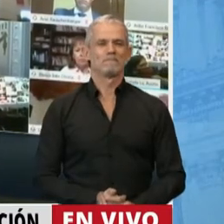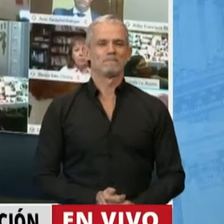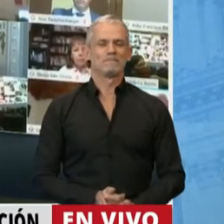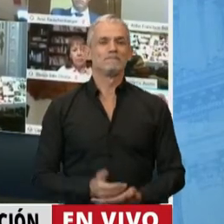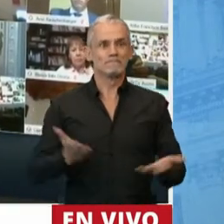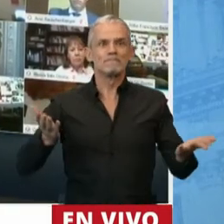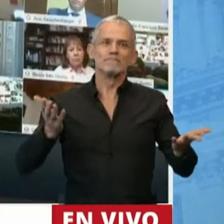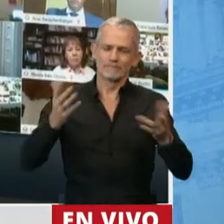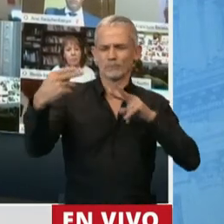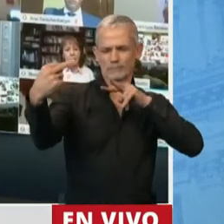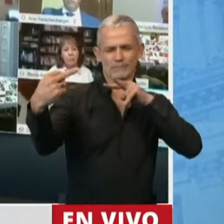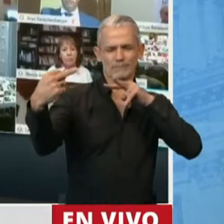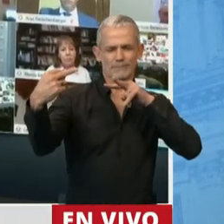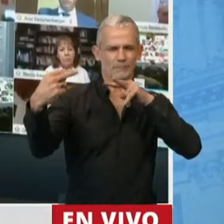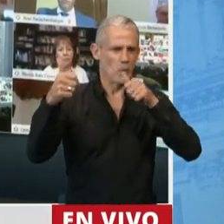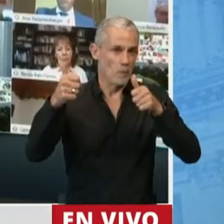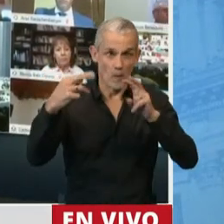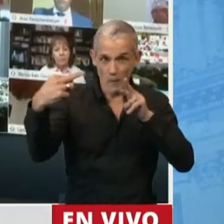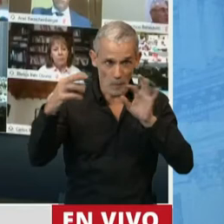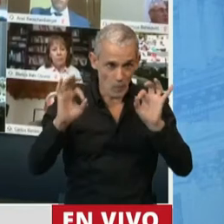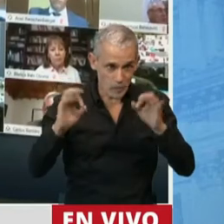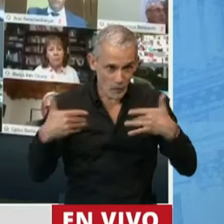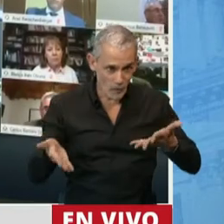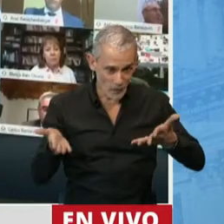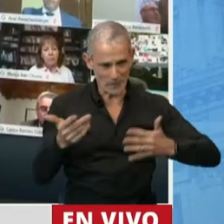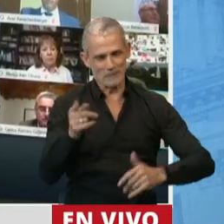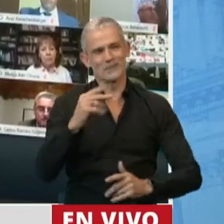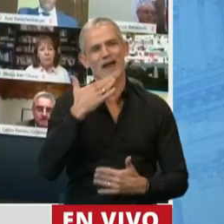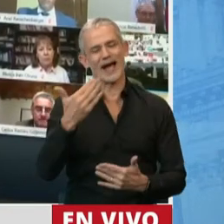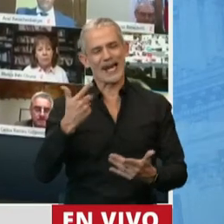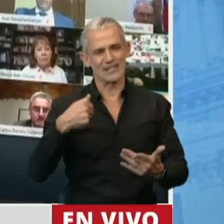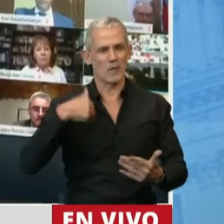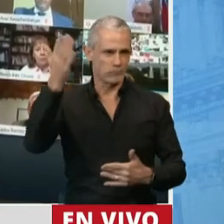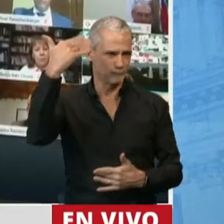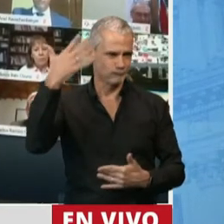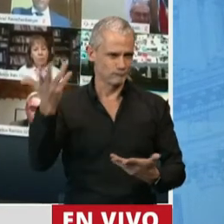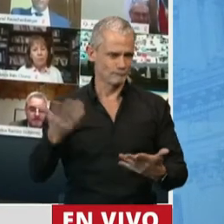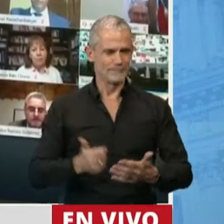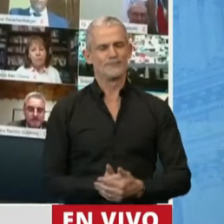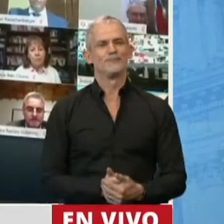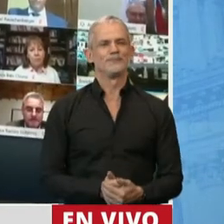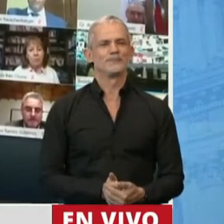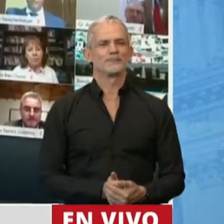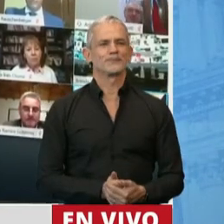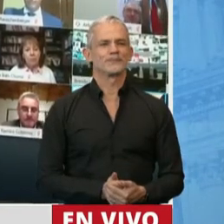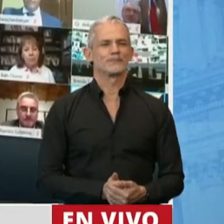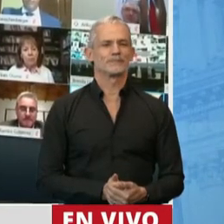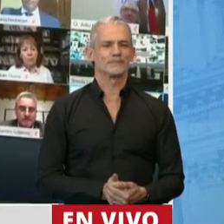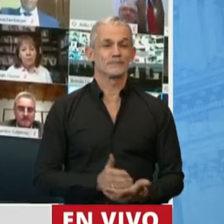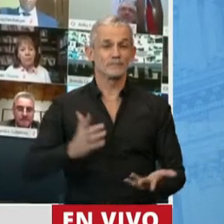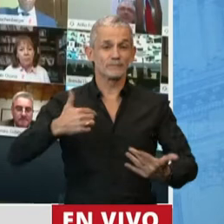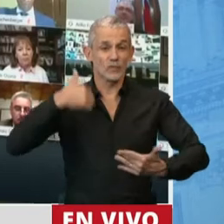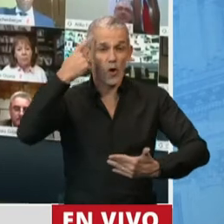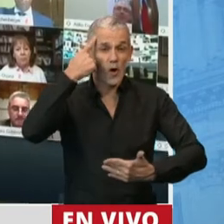Estamos suficientes de mirar. Bueno, gracias por el uso de la palabra, presidente. Me